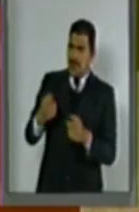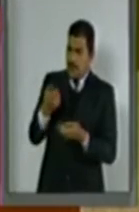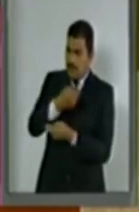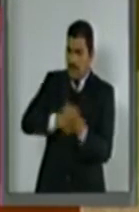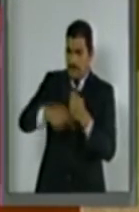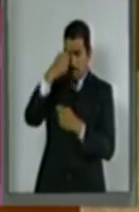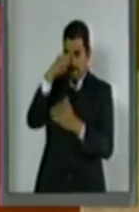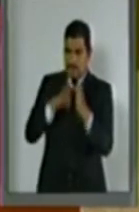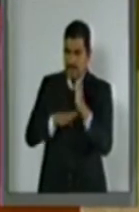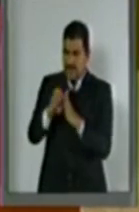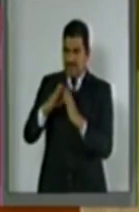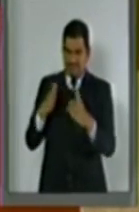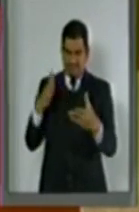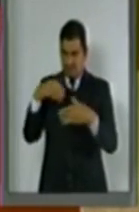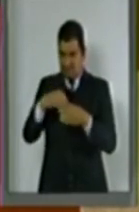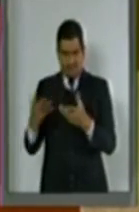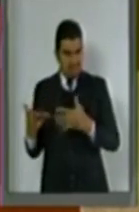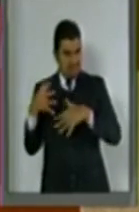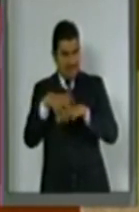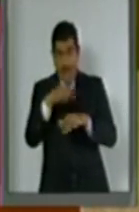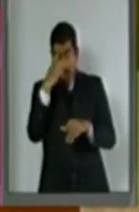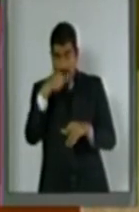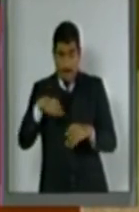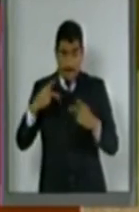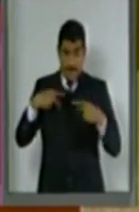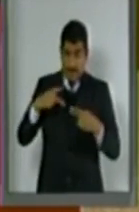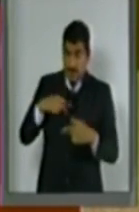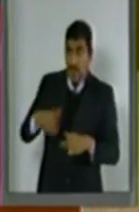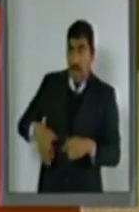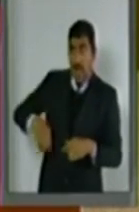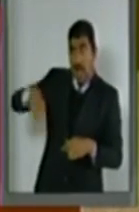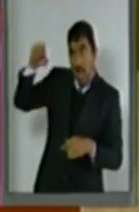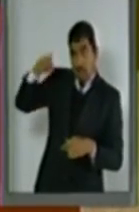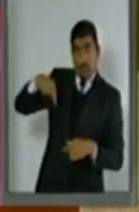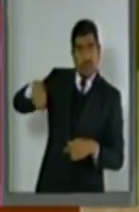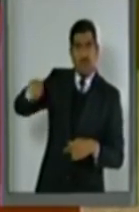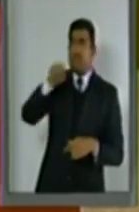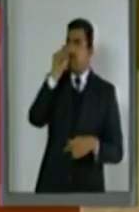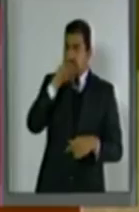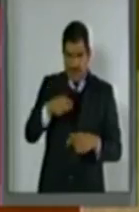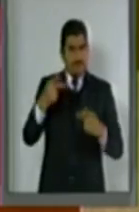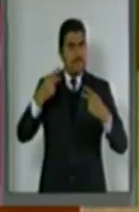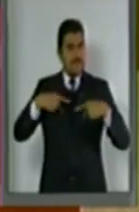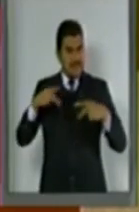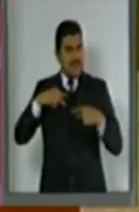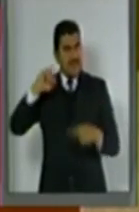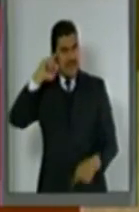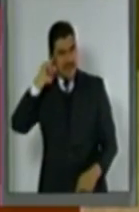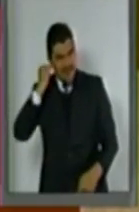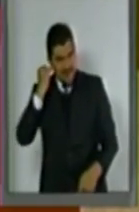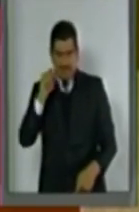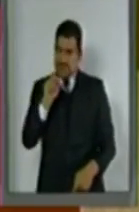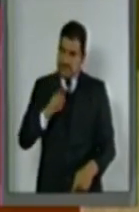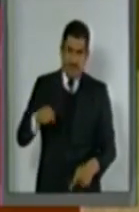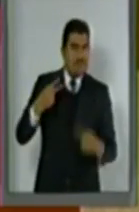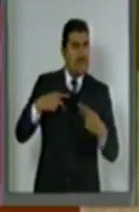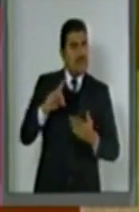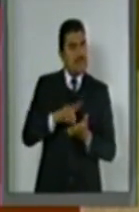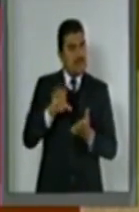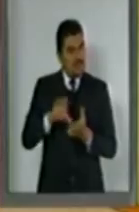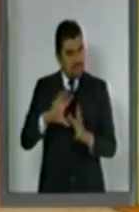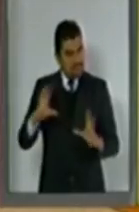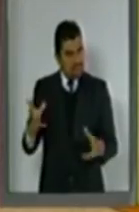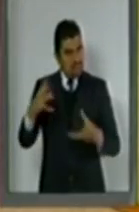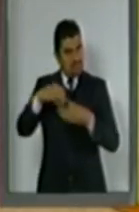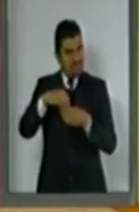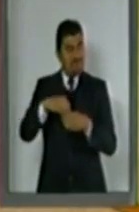financiamiento a las PYMES por parte de las personas adultas mayores, las personas indígenas y las personas con discapacidad.